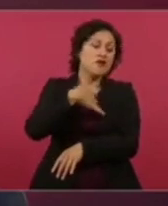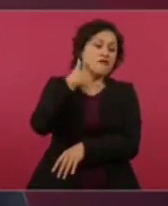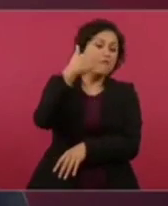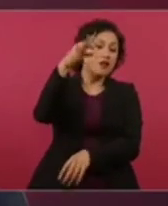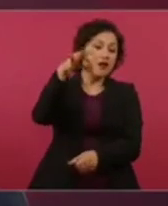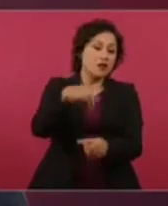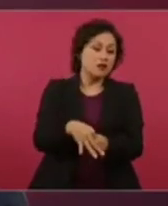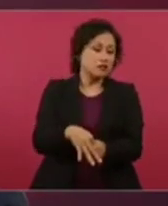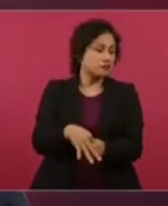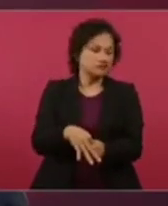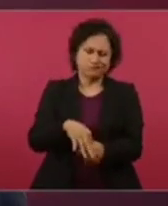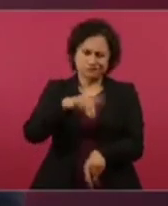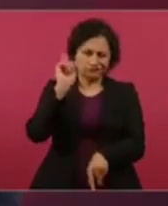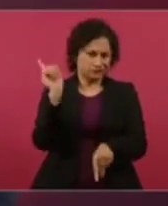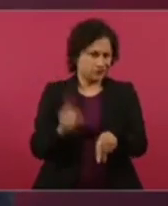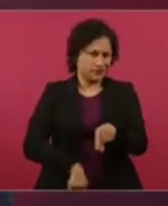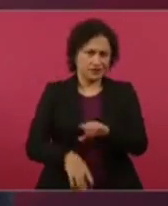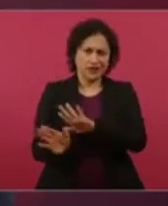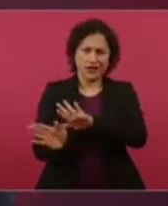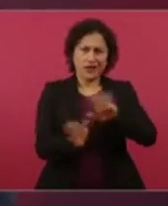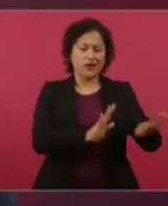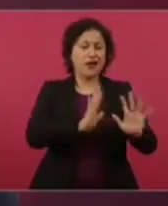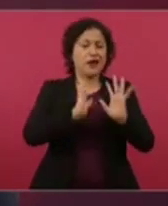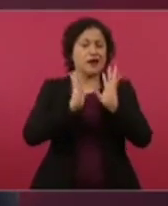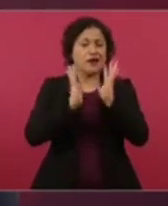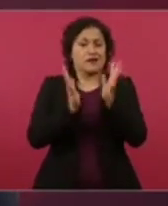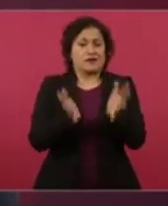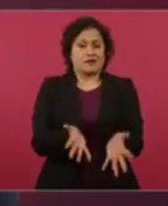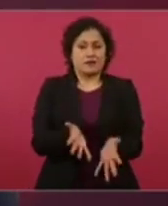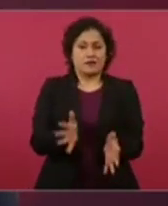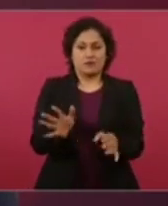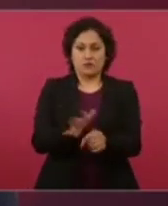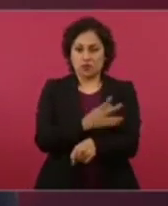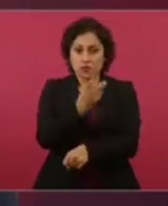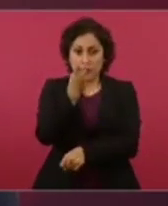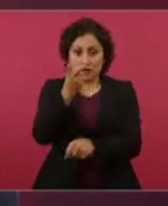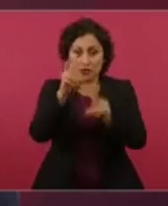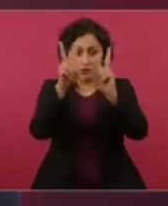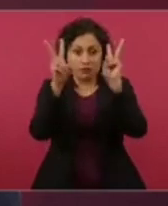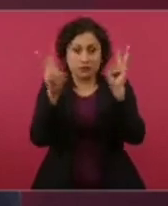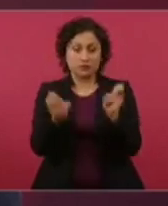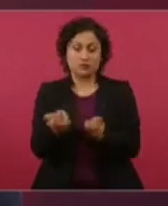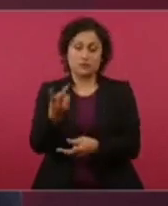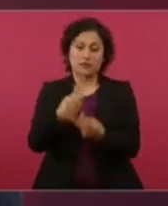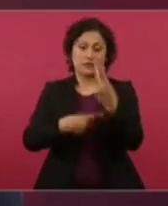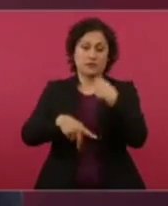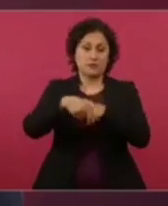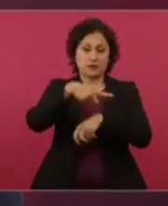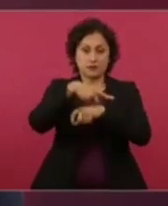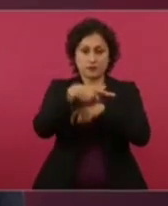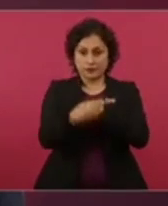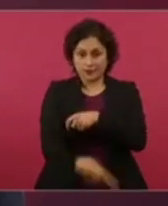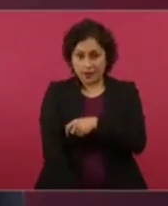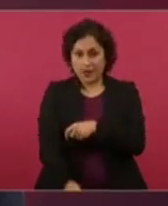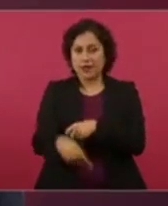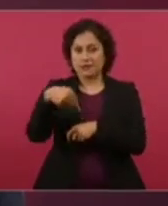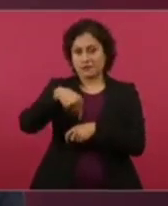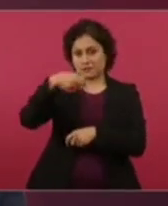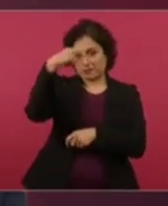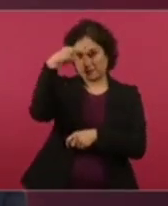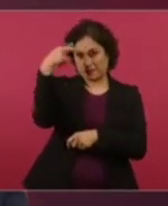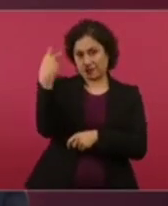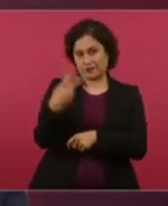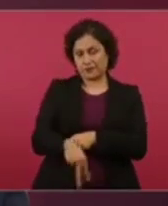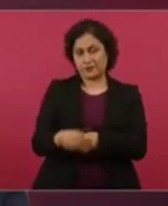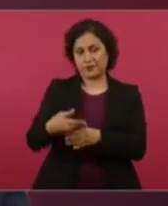que tanto daño causó a México,